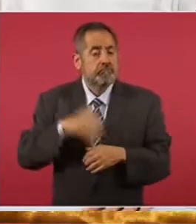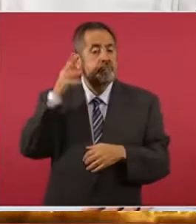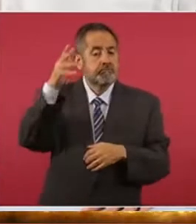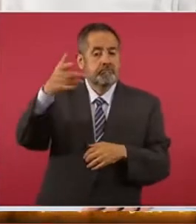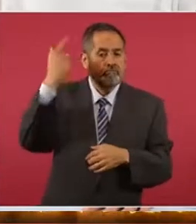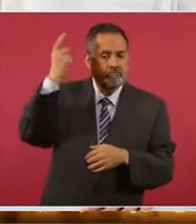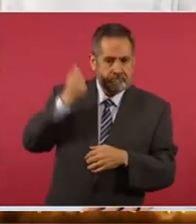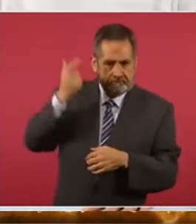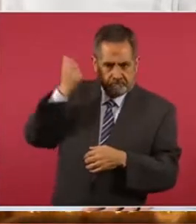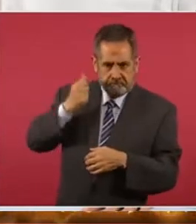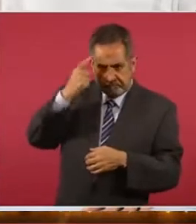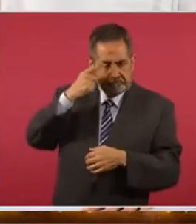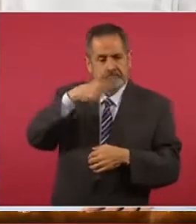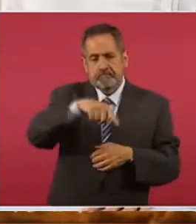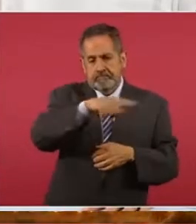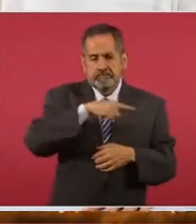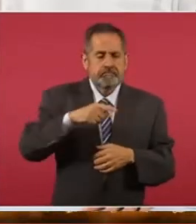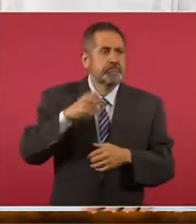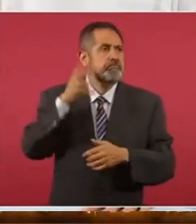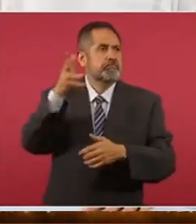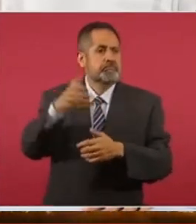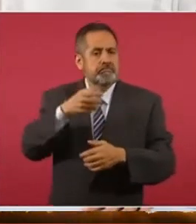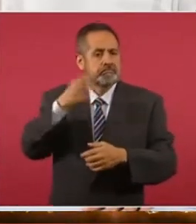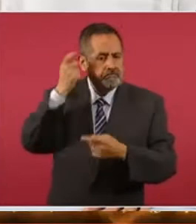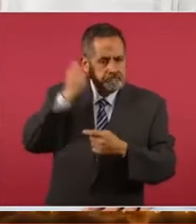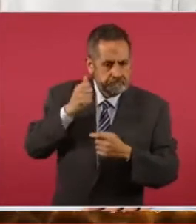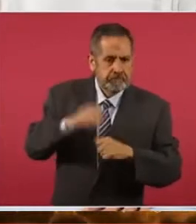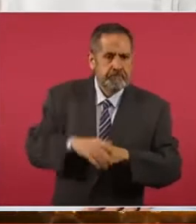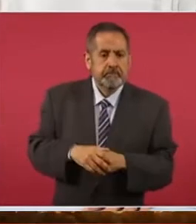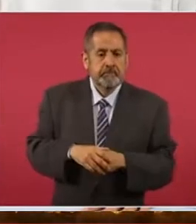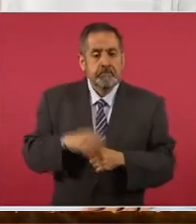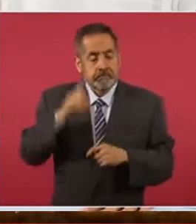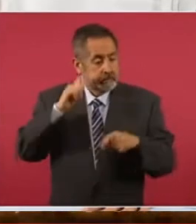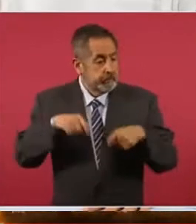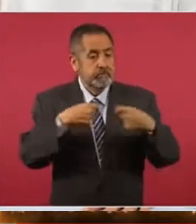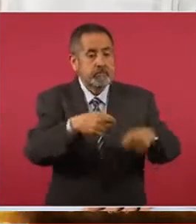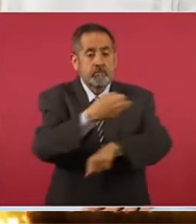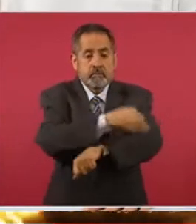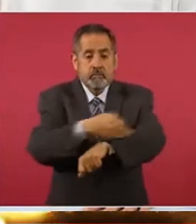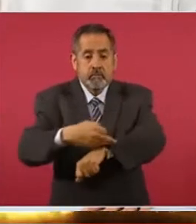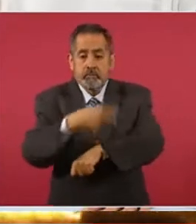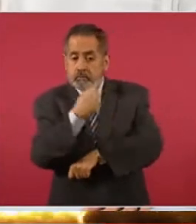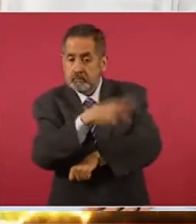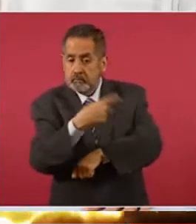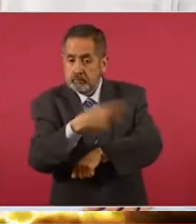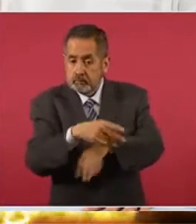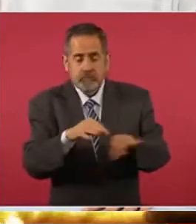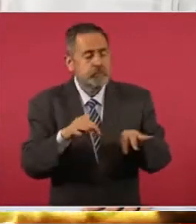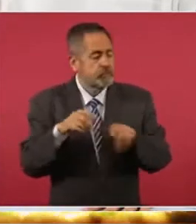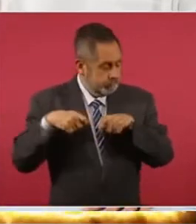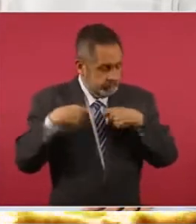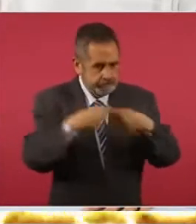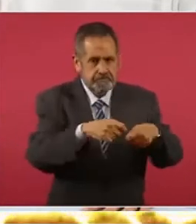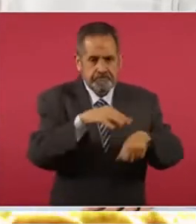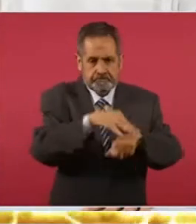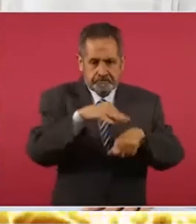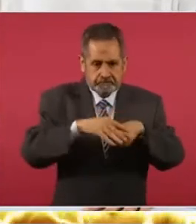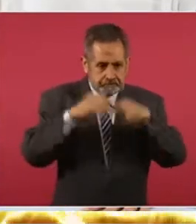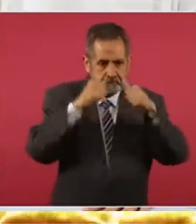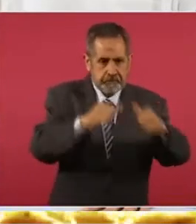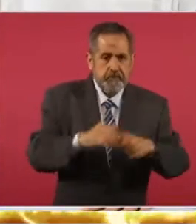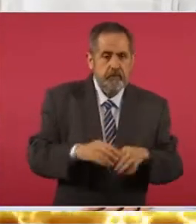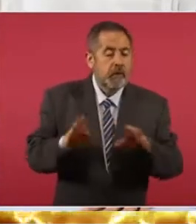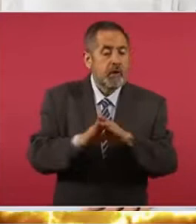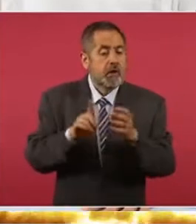Atención médica sin limitaciones, incapacidades, riesgos de trabajo, guarderías, pensión,